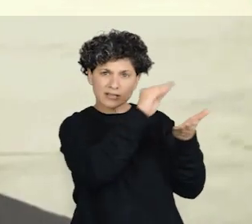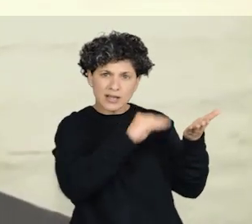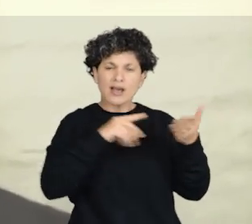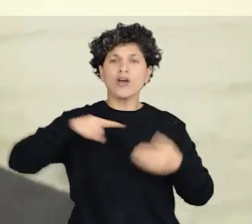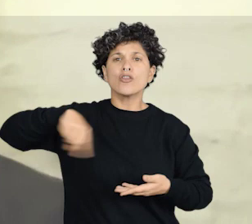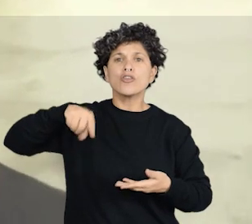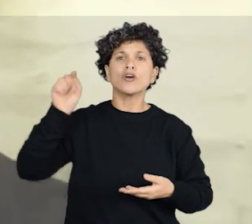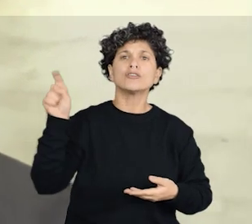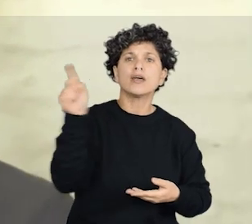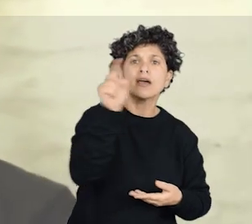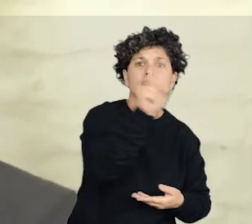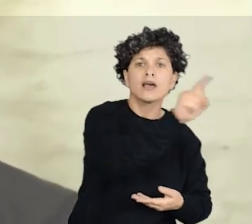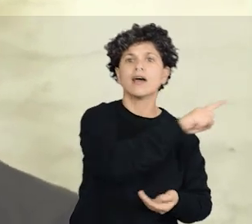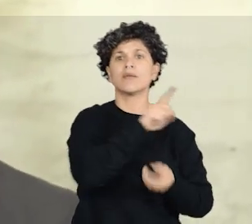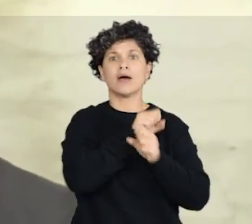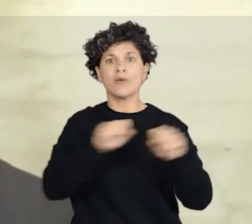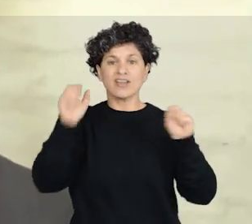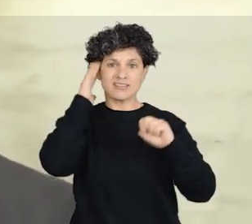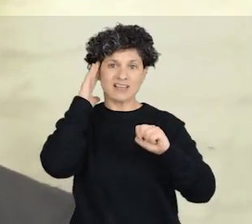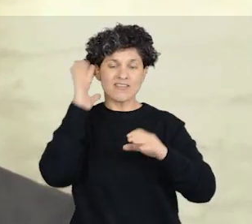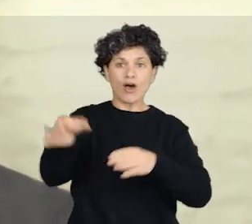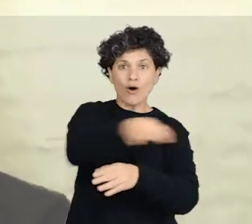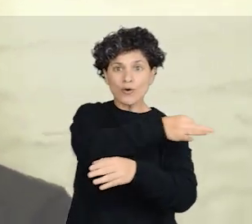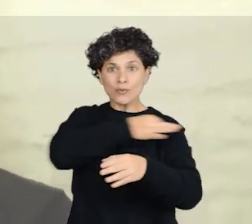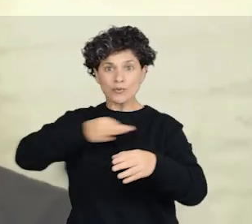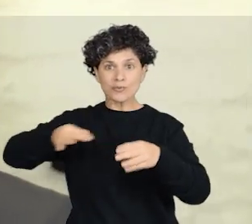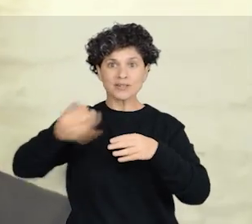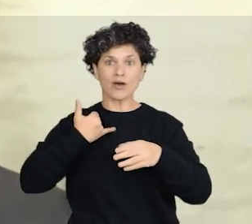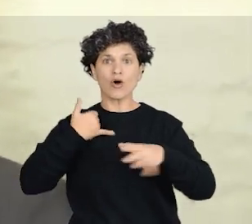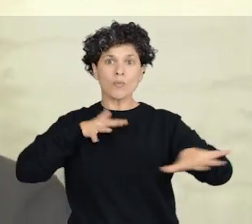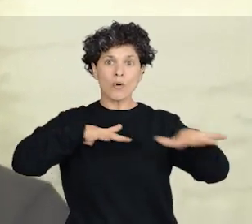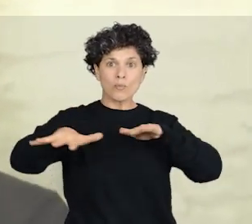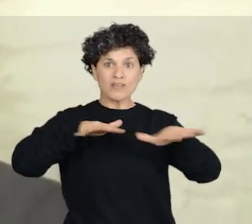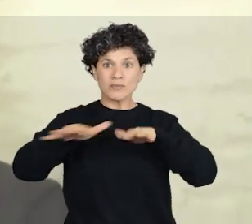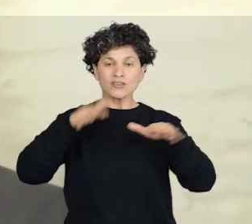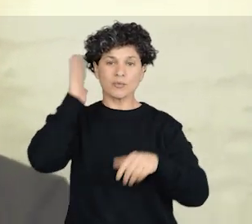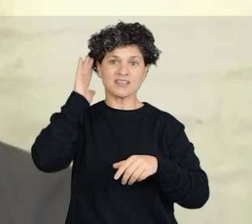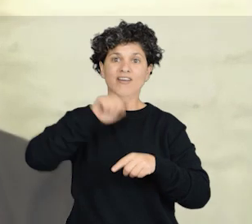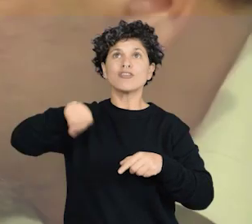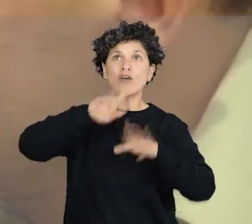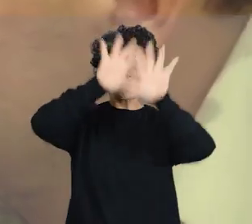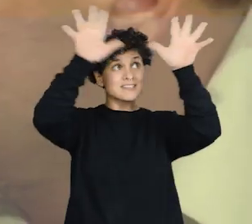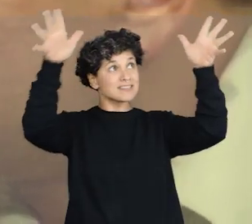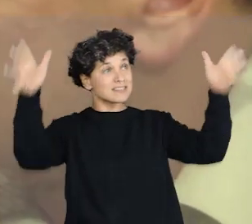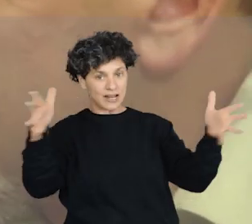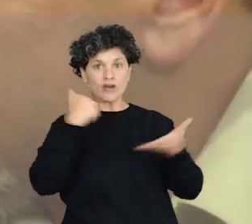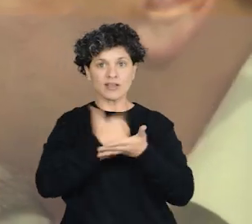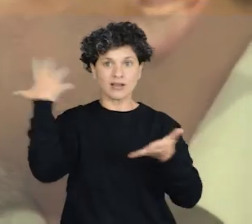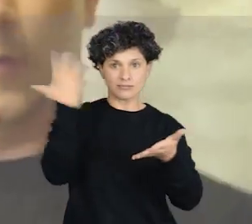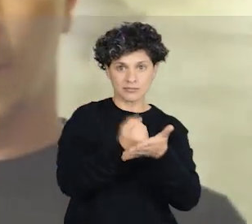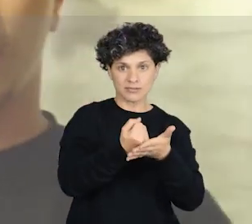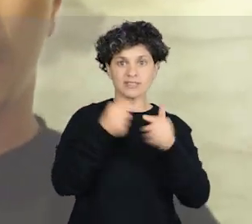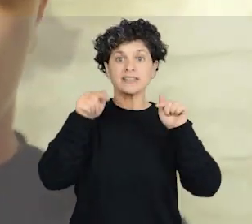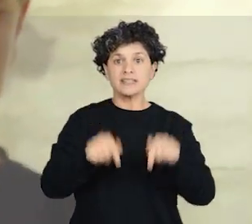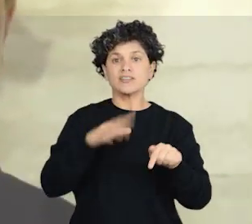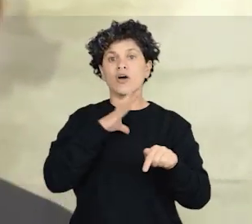las medidas de posición para conocer muy bien la órbita y para poder predecir en qué punto del cielo va a estar. Lo